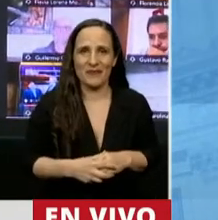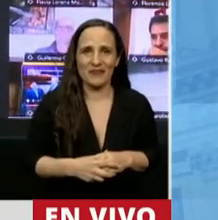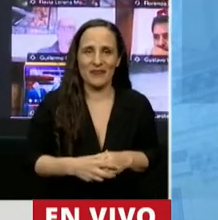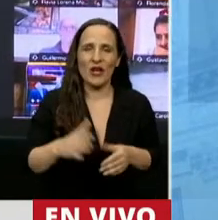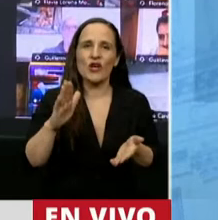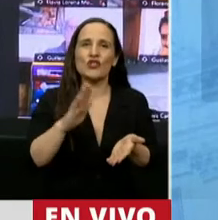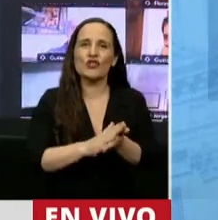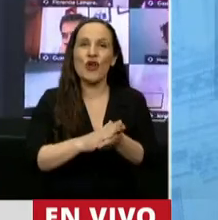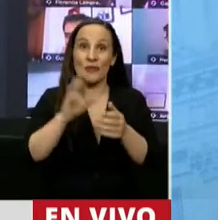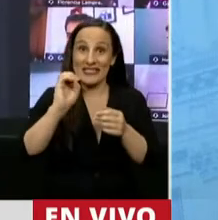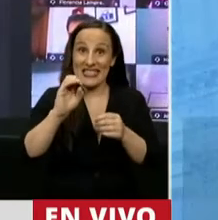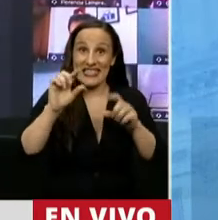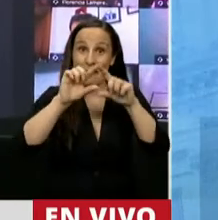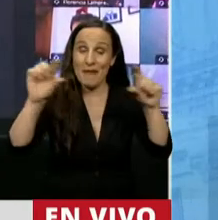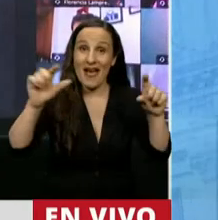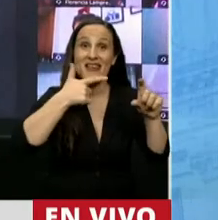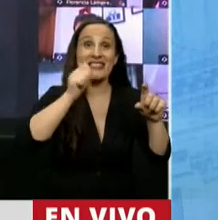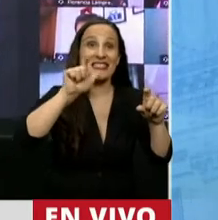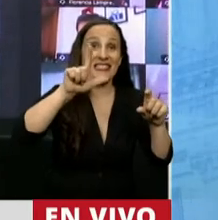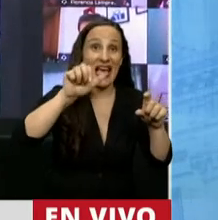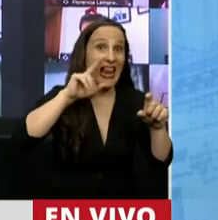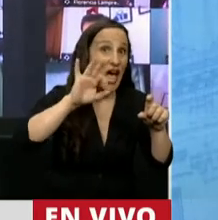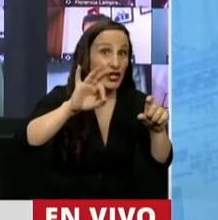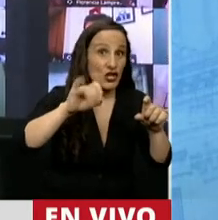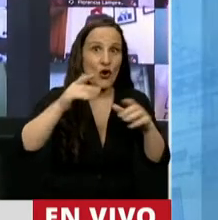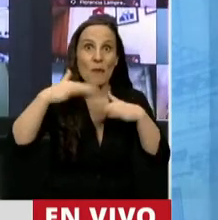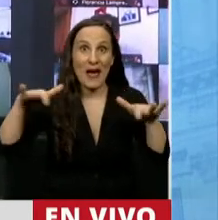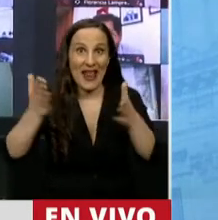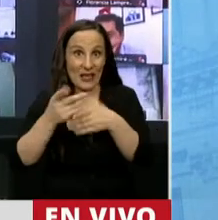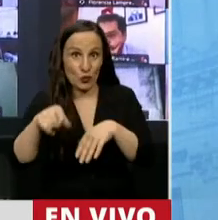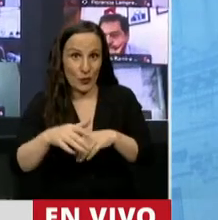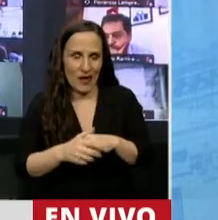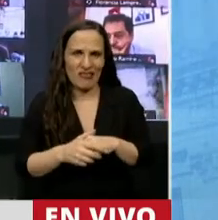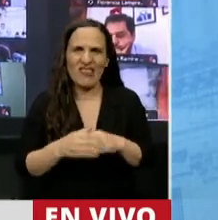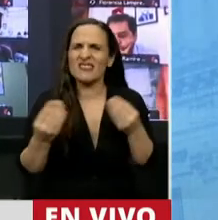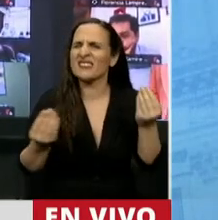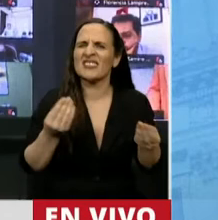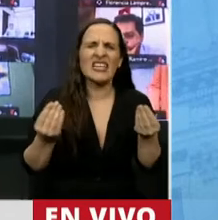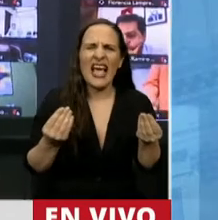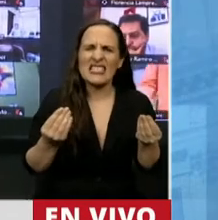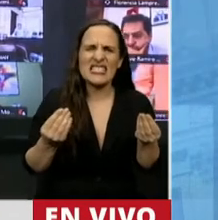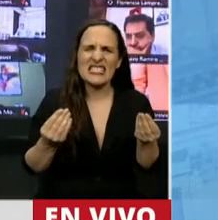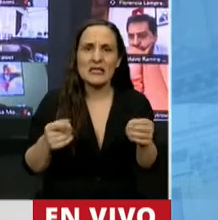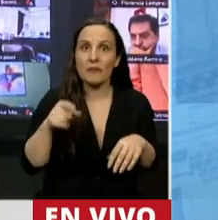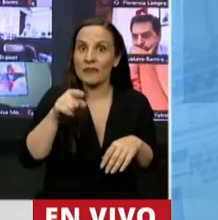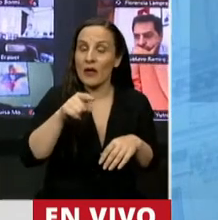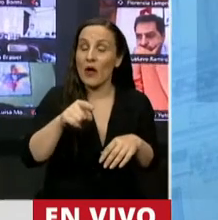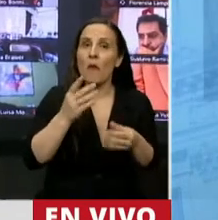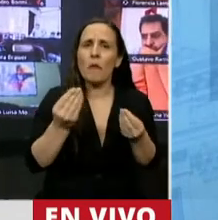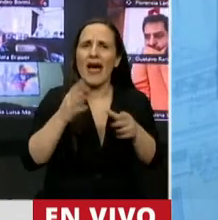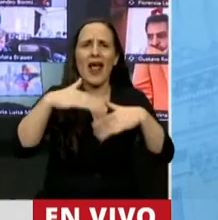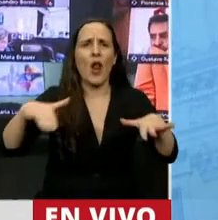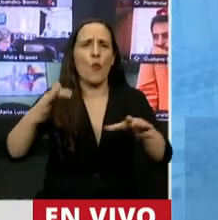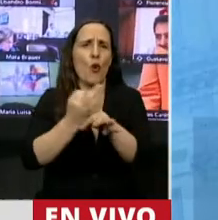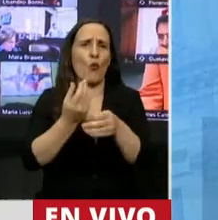salario estudiantil. Un salario que apunta a que baje definitivamente la deserción,